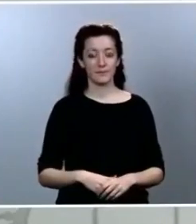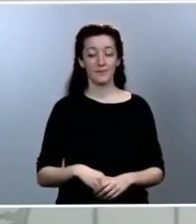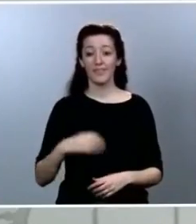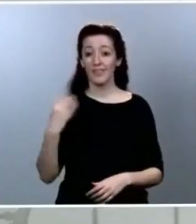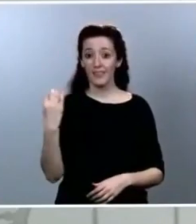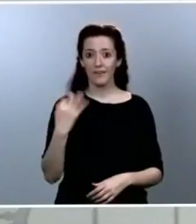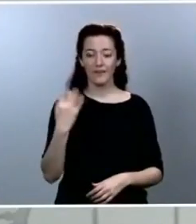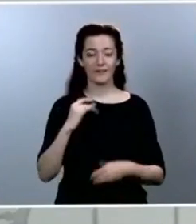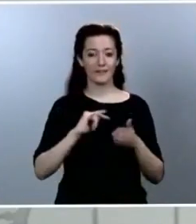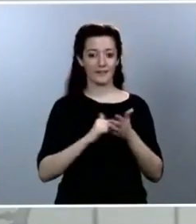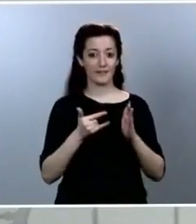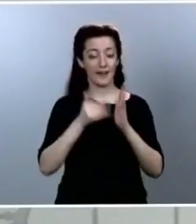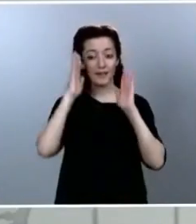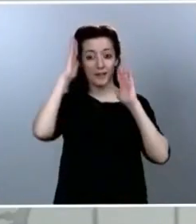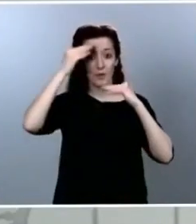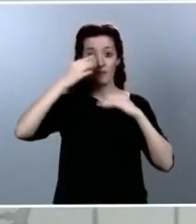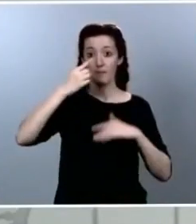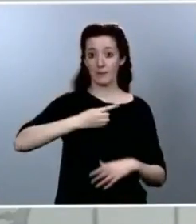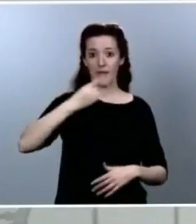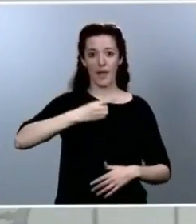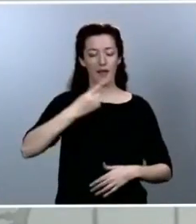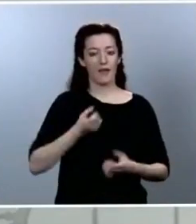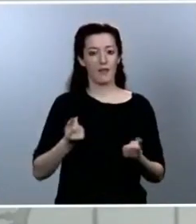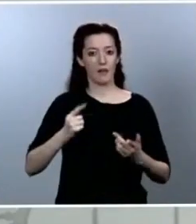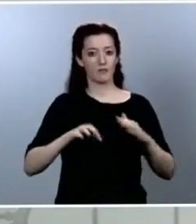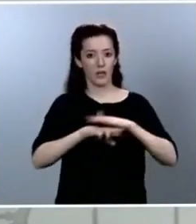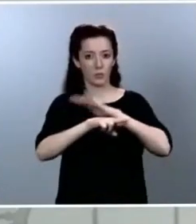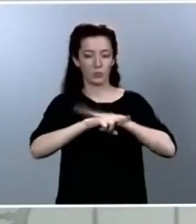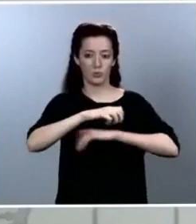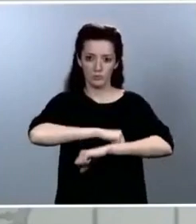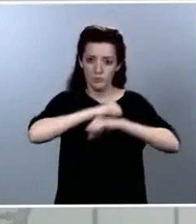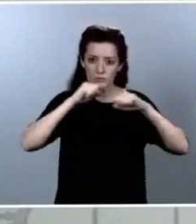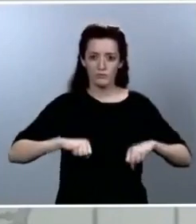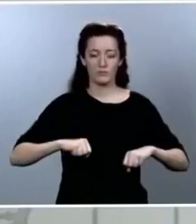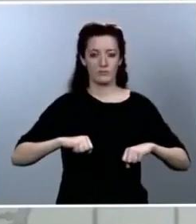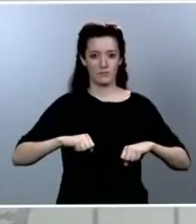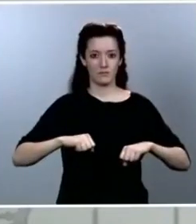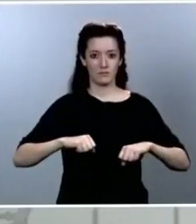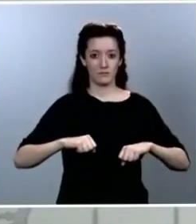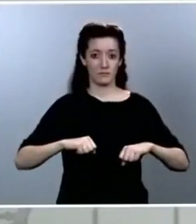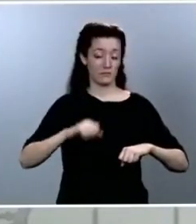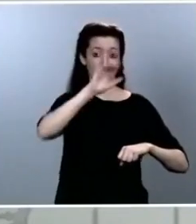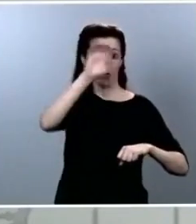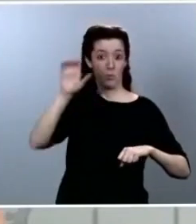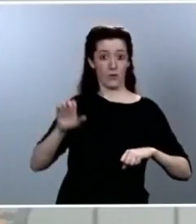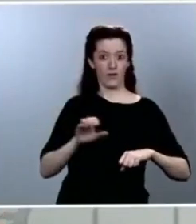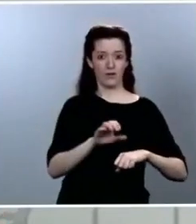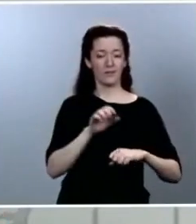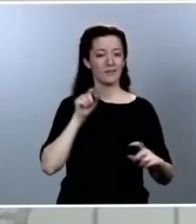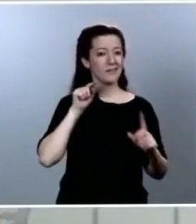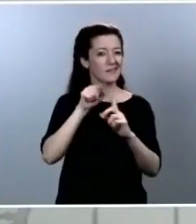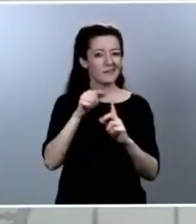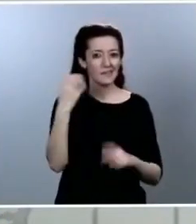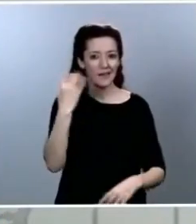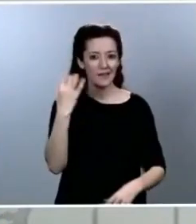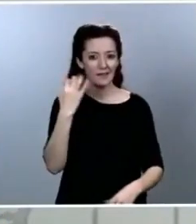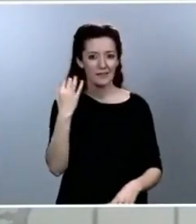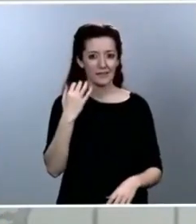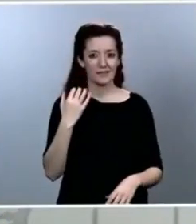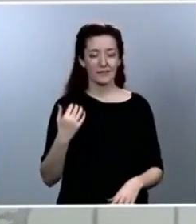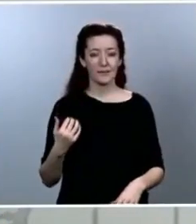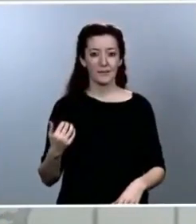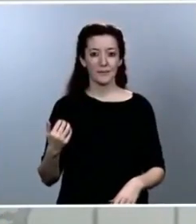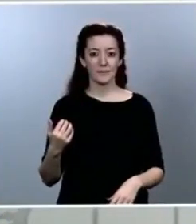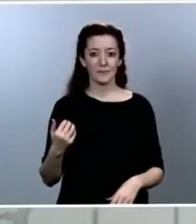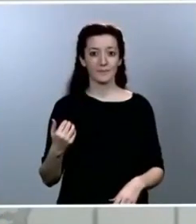primaria en todas y cada una de las comunidades autónomas nos va a permitir estar cada vez más cerca del momento